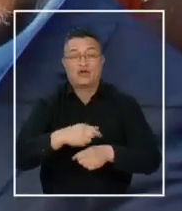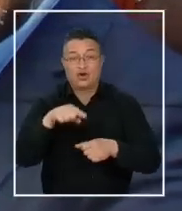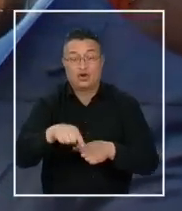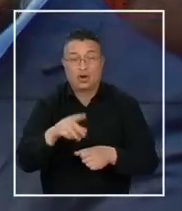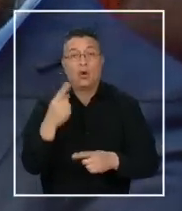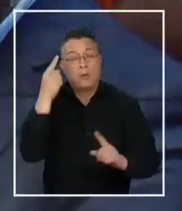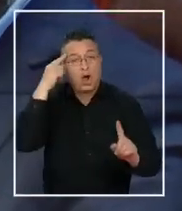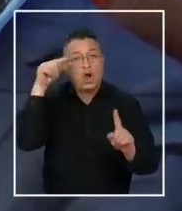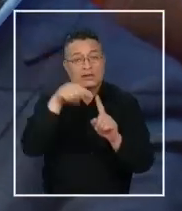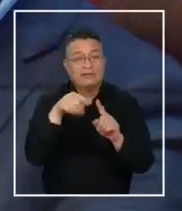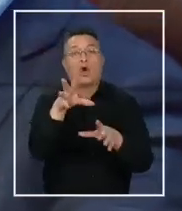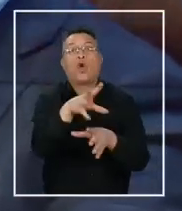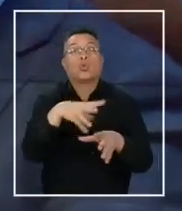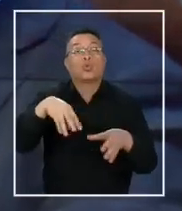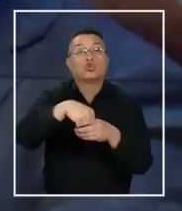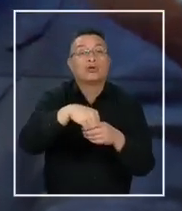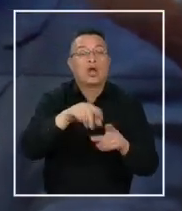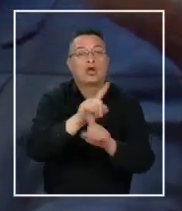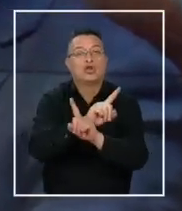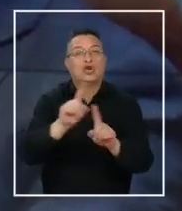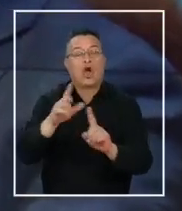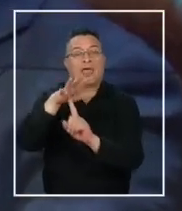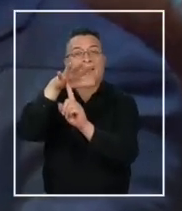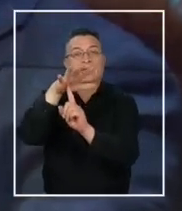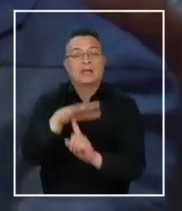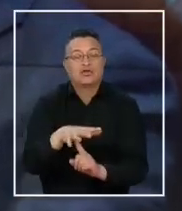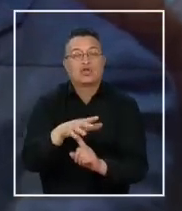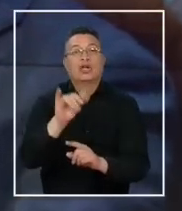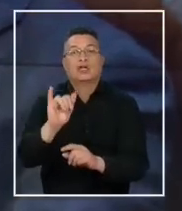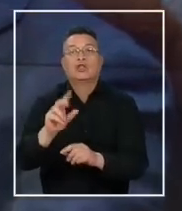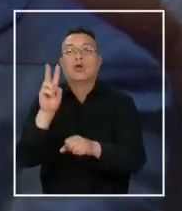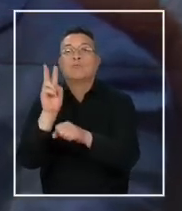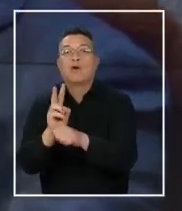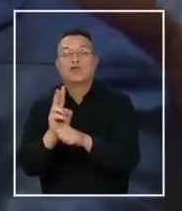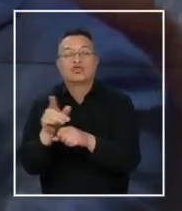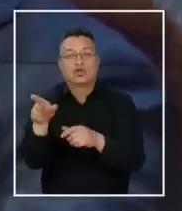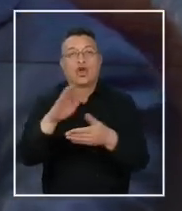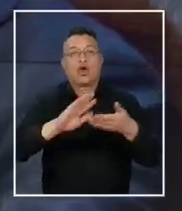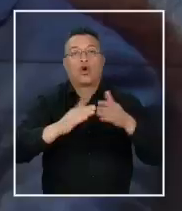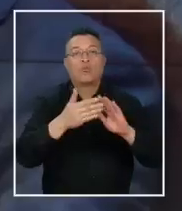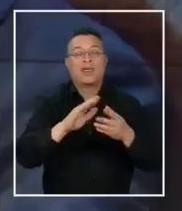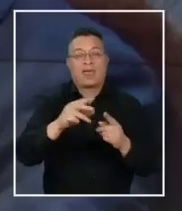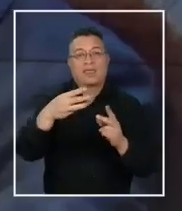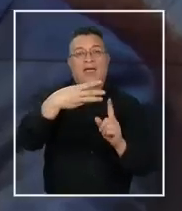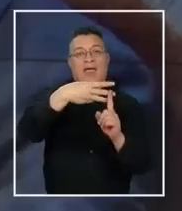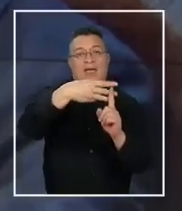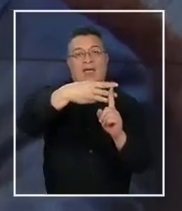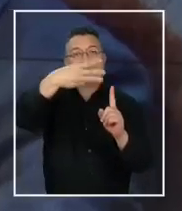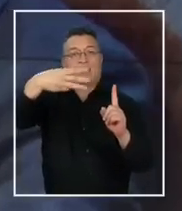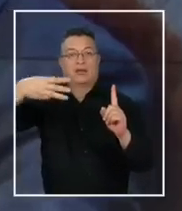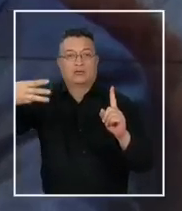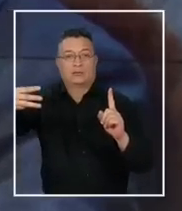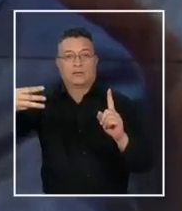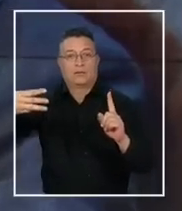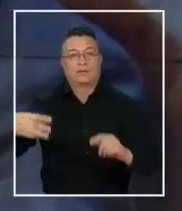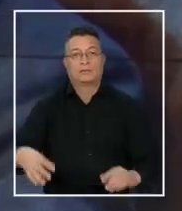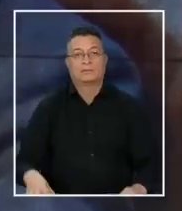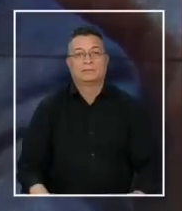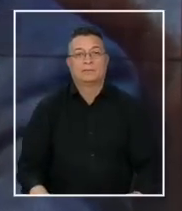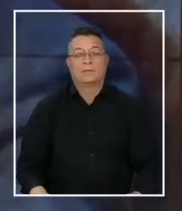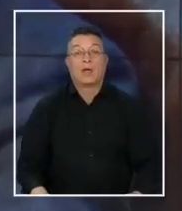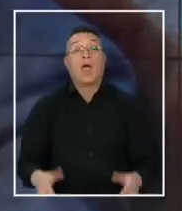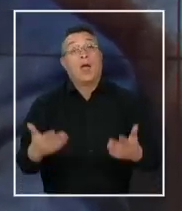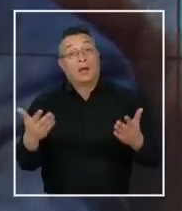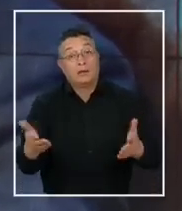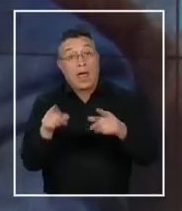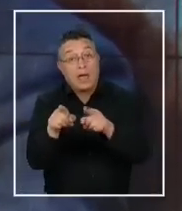cuyo objetivo es la inclusión y no la discriminación de estudiantes y docentes de la comunidad LGBTQI+. Pese